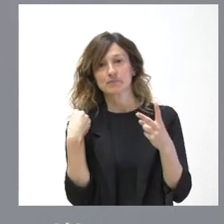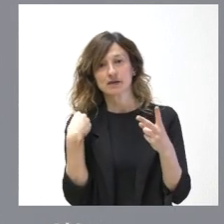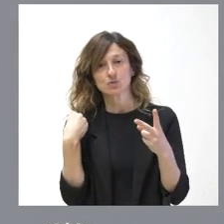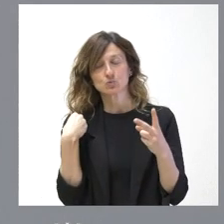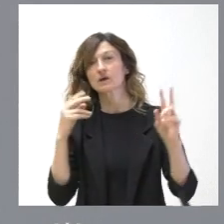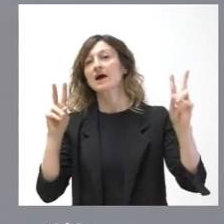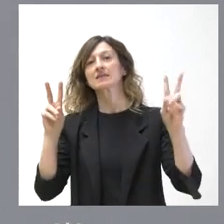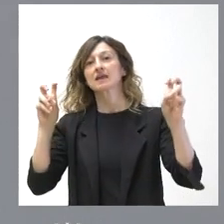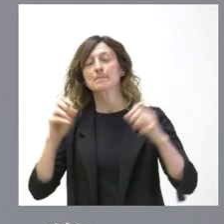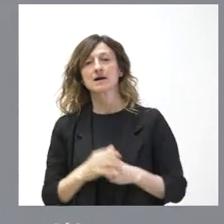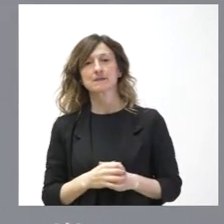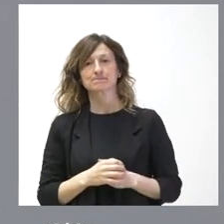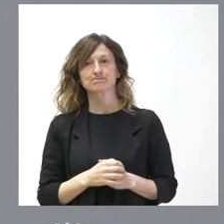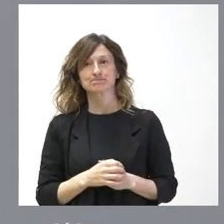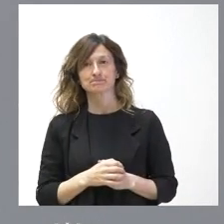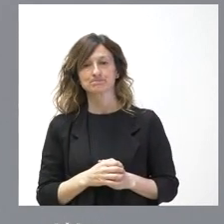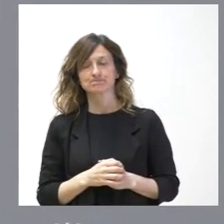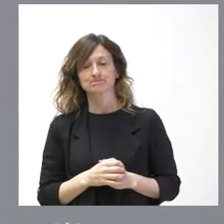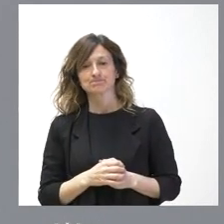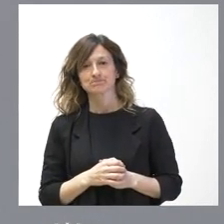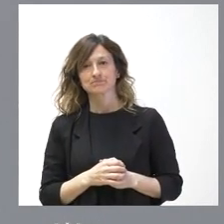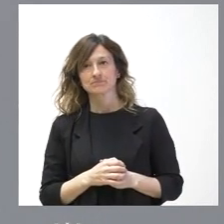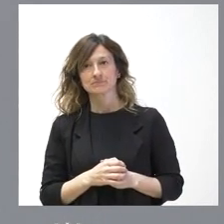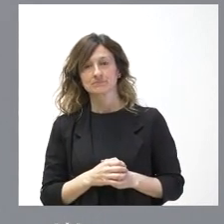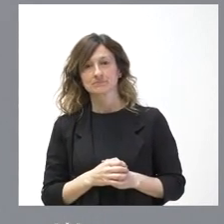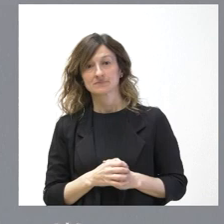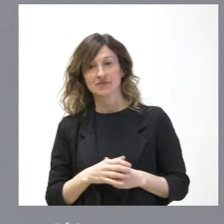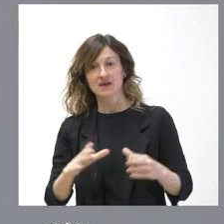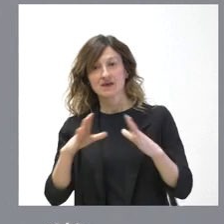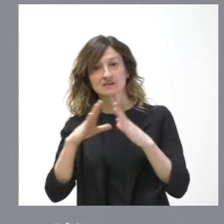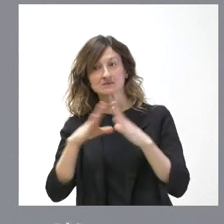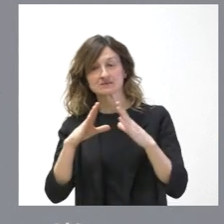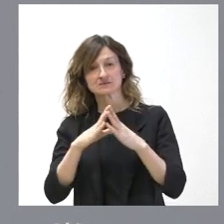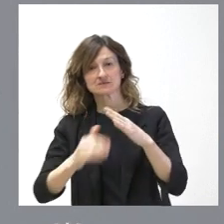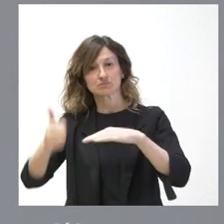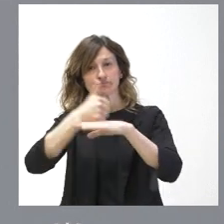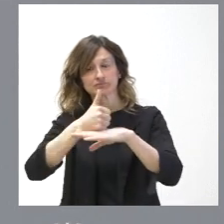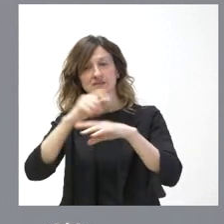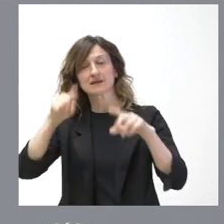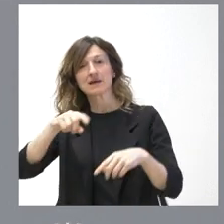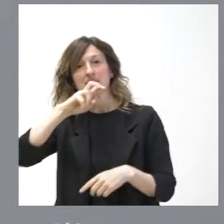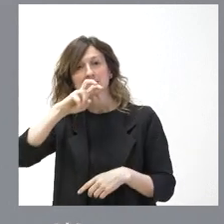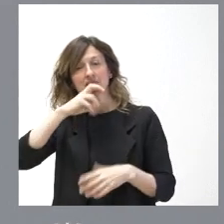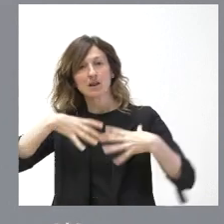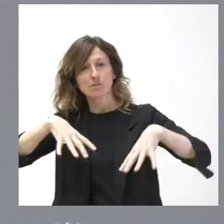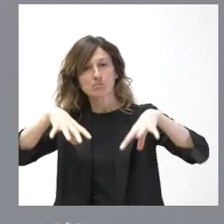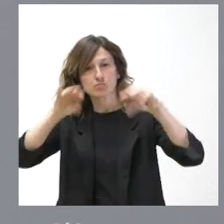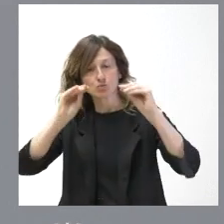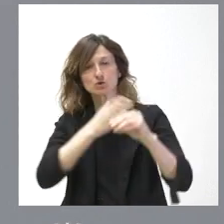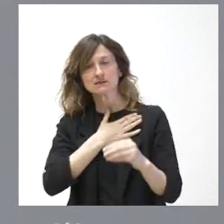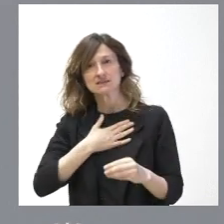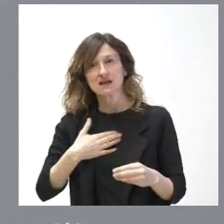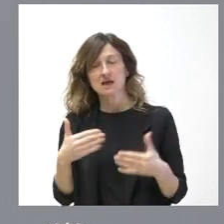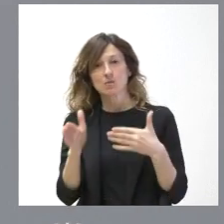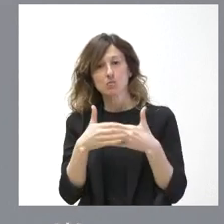con el deseo de la diócesis y de la Catedral de Burgos de